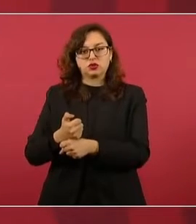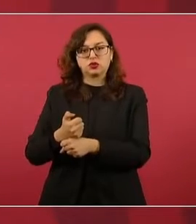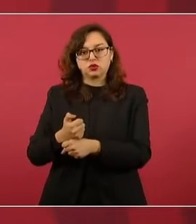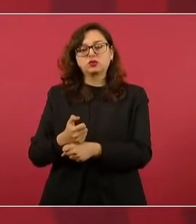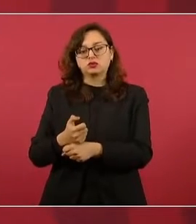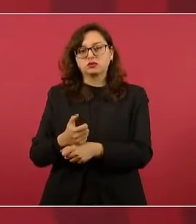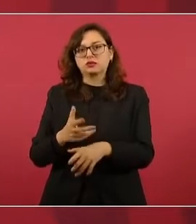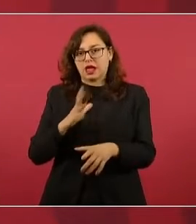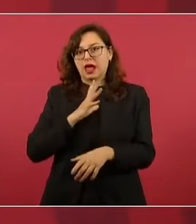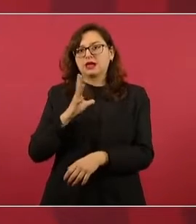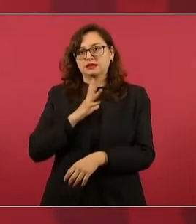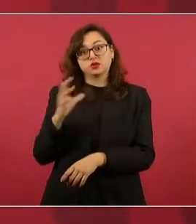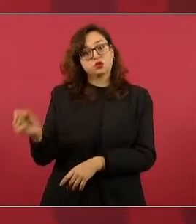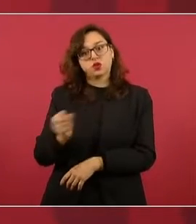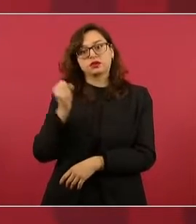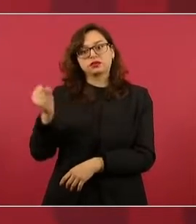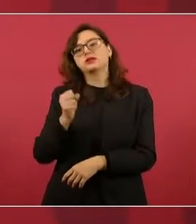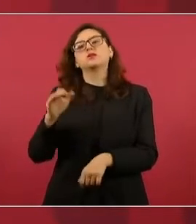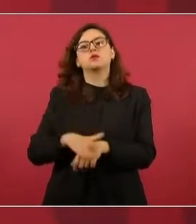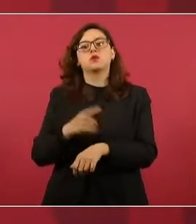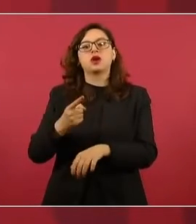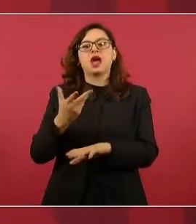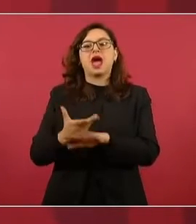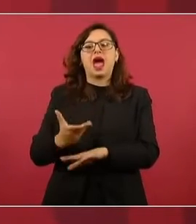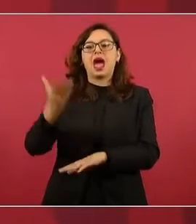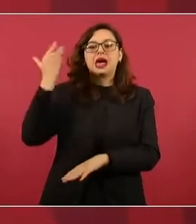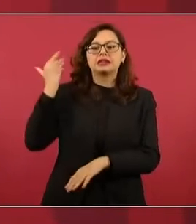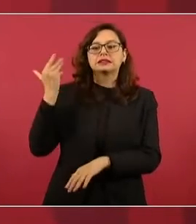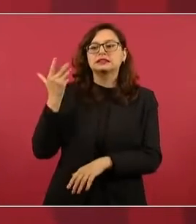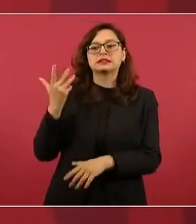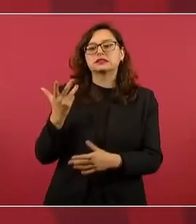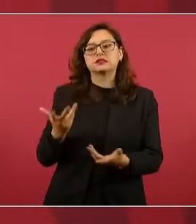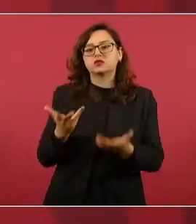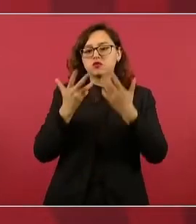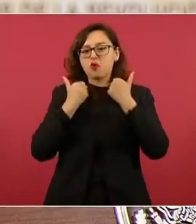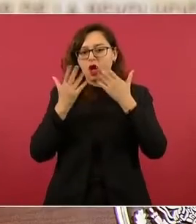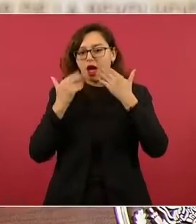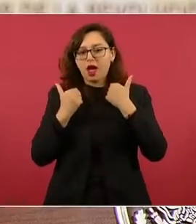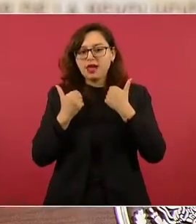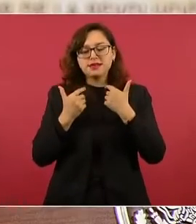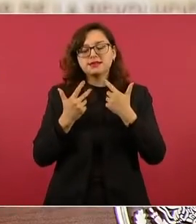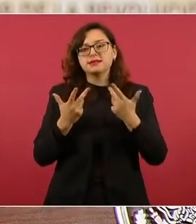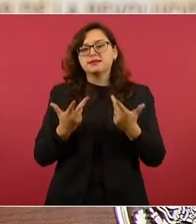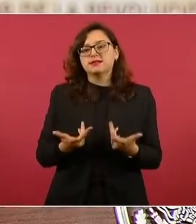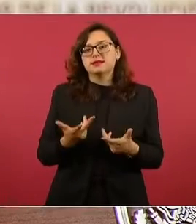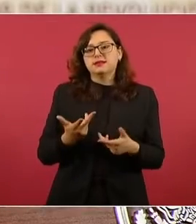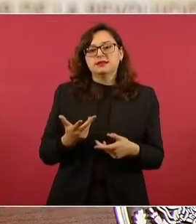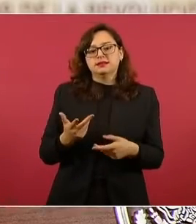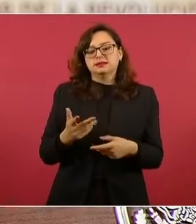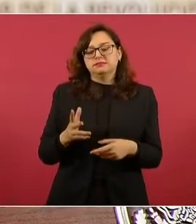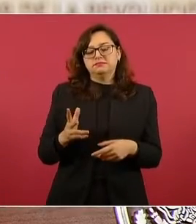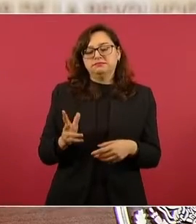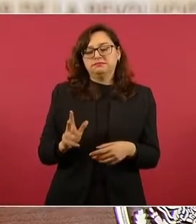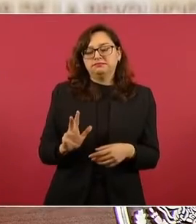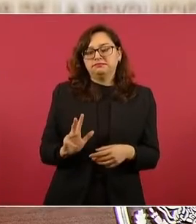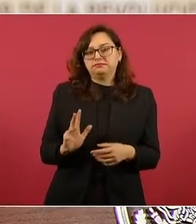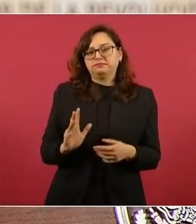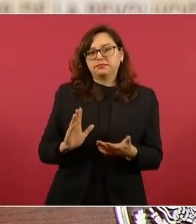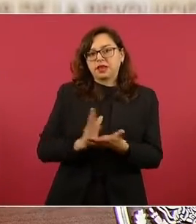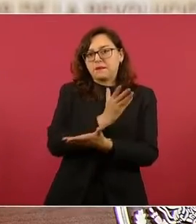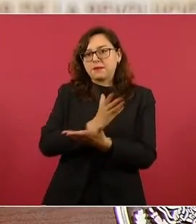entonces eran multigrados las escuelas. un maestro, dos maestros daban